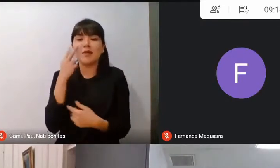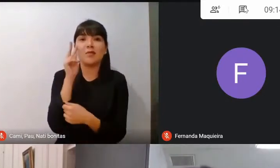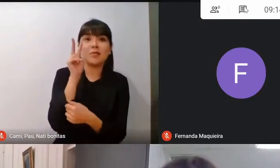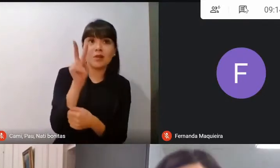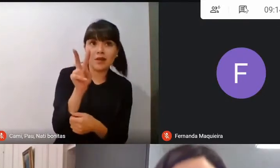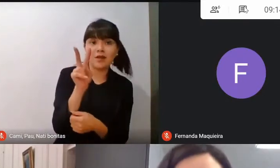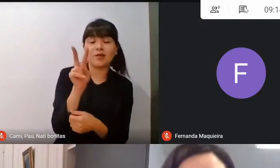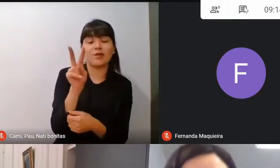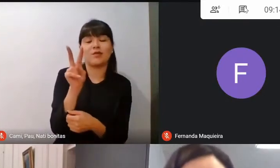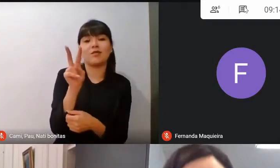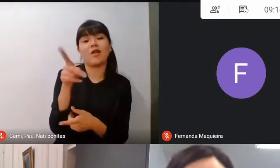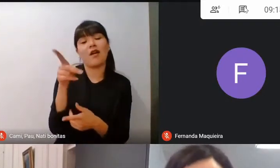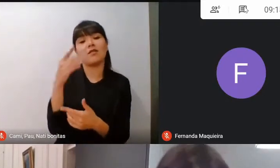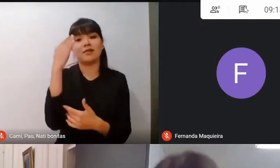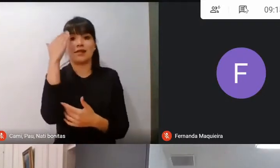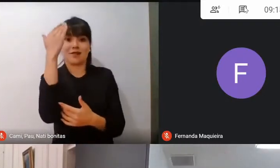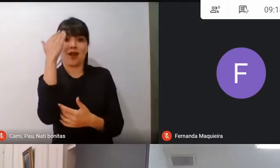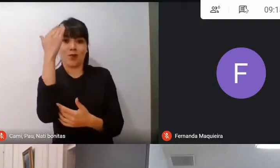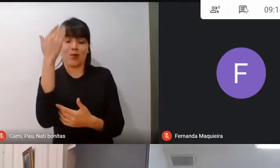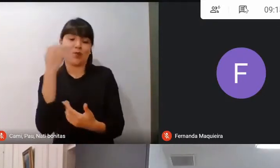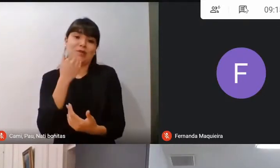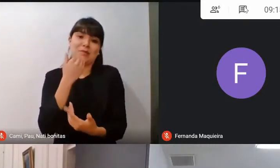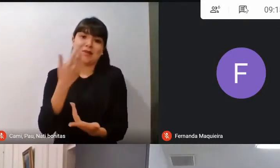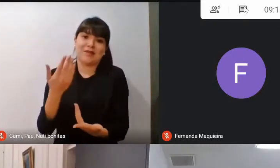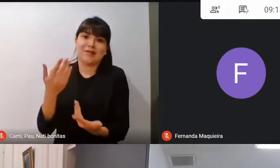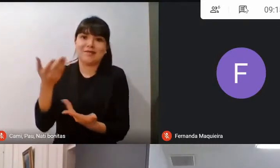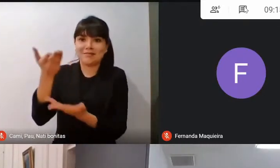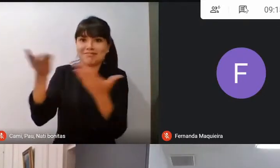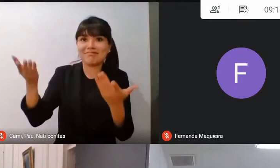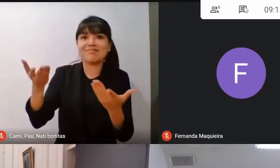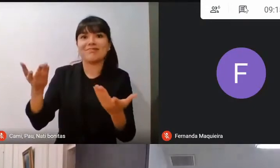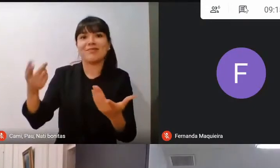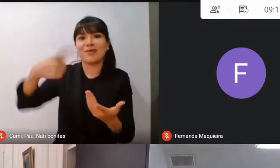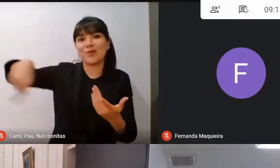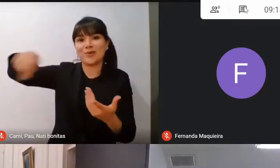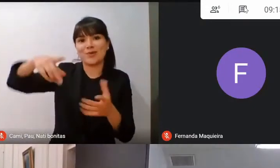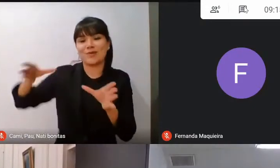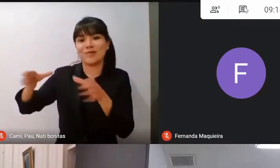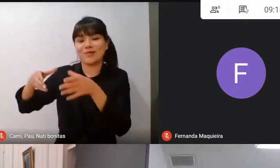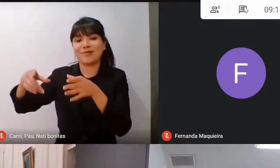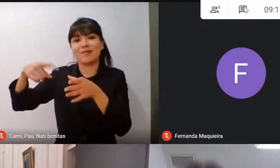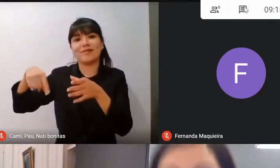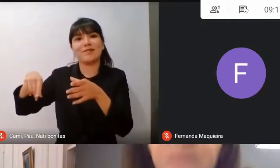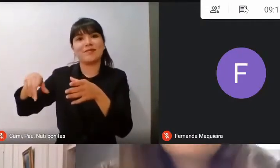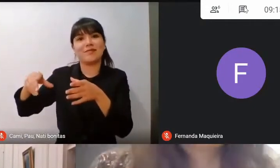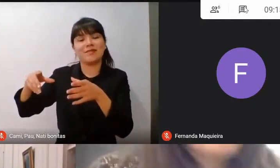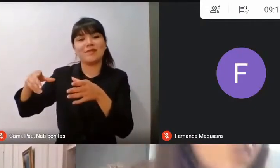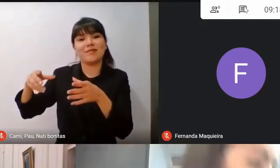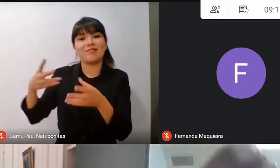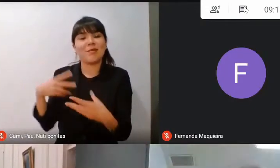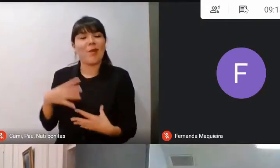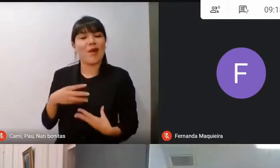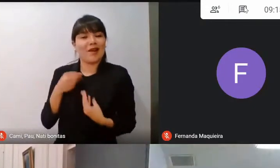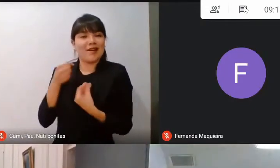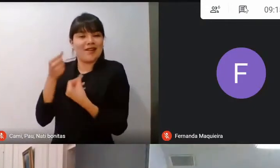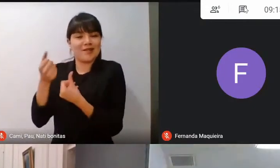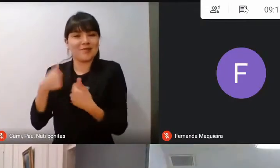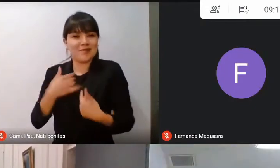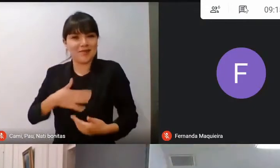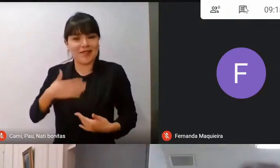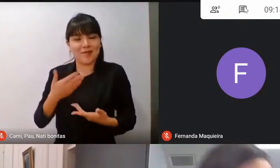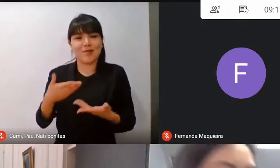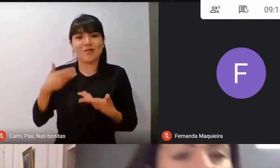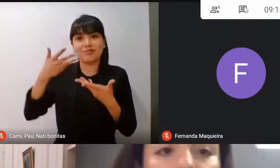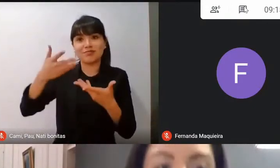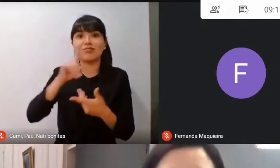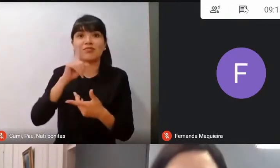saludos respectivos la energía de nuestras líderes, en este caso el alcalde y nuestra directora